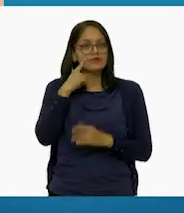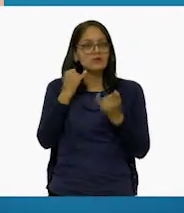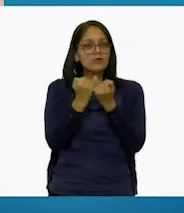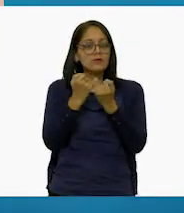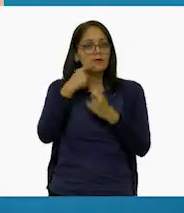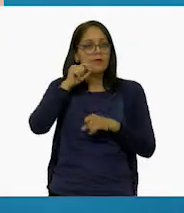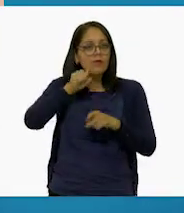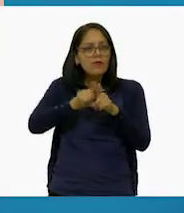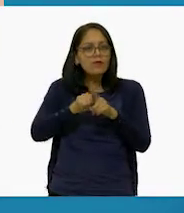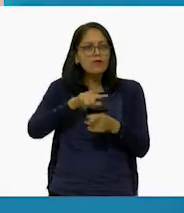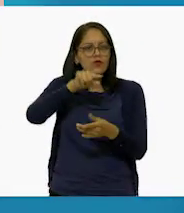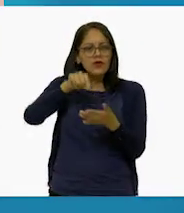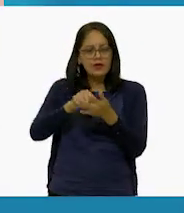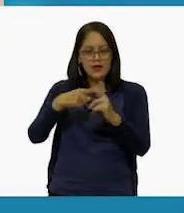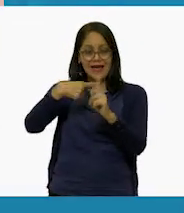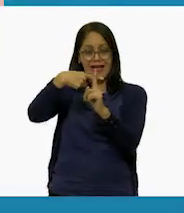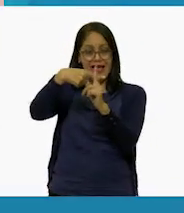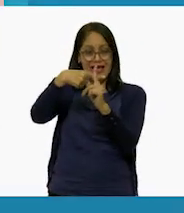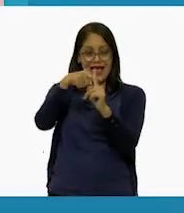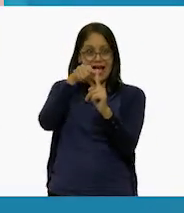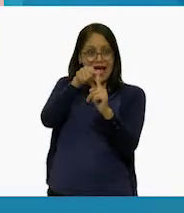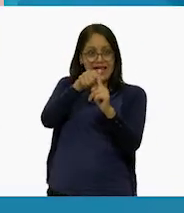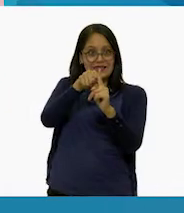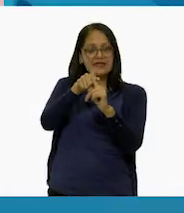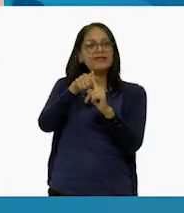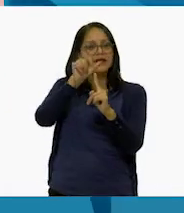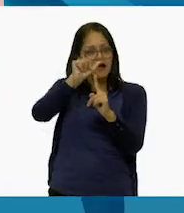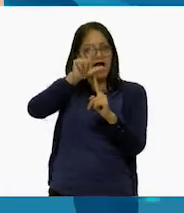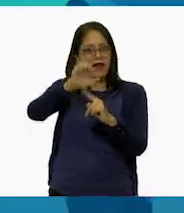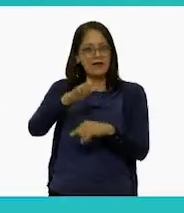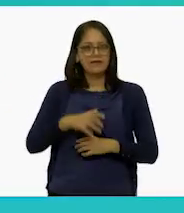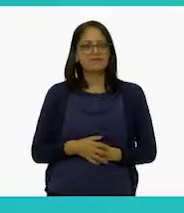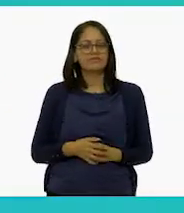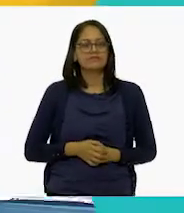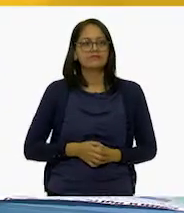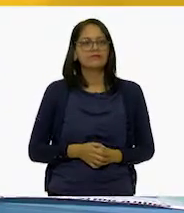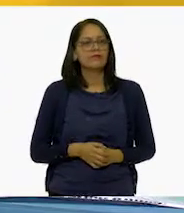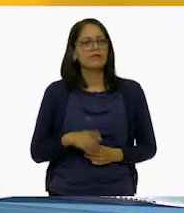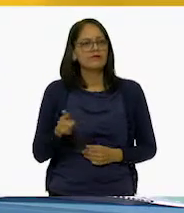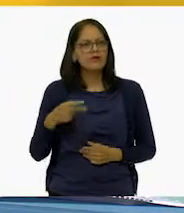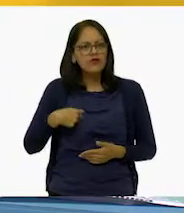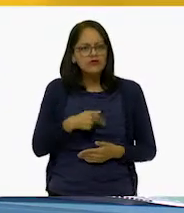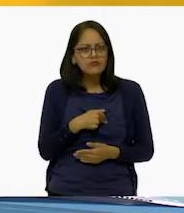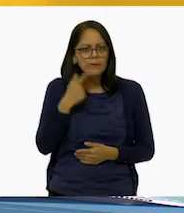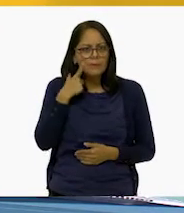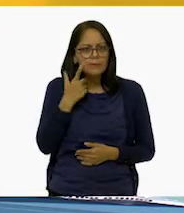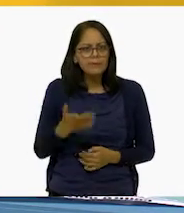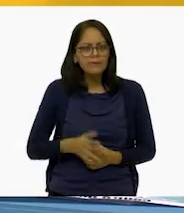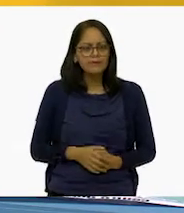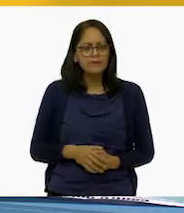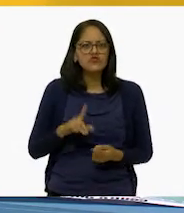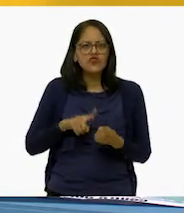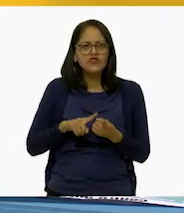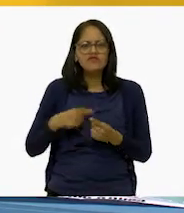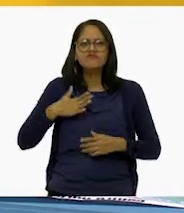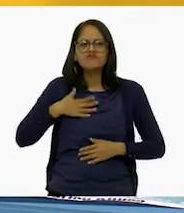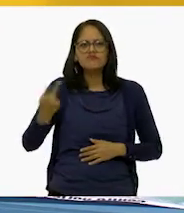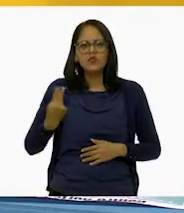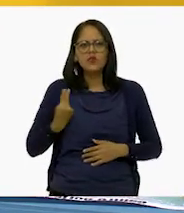el que se junta es donde está Ale. ¿Y nosotros? ¿Dónde estamos?